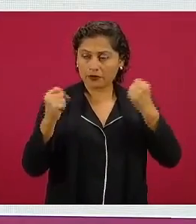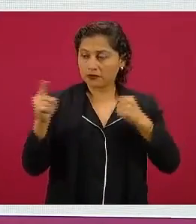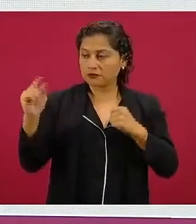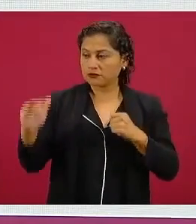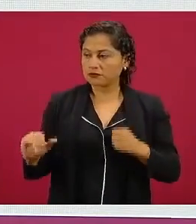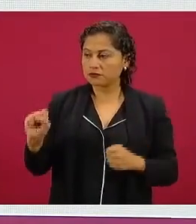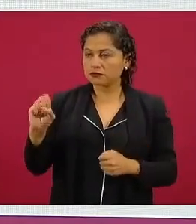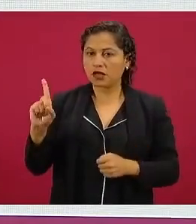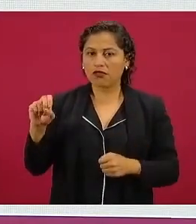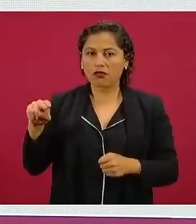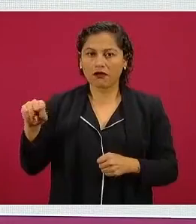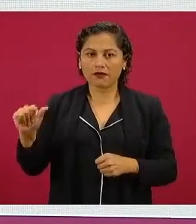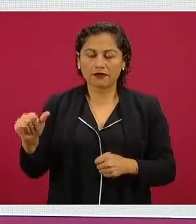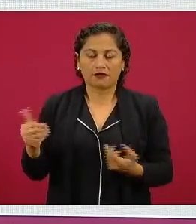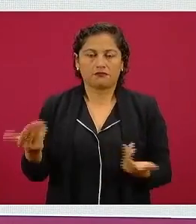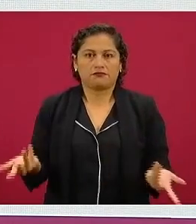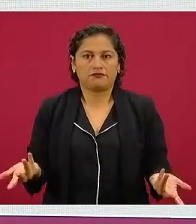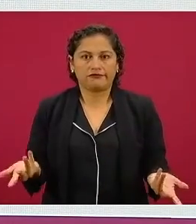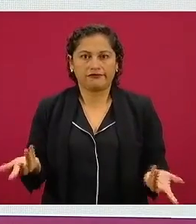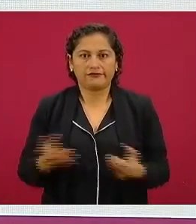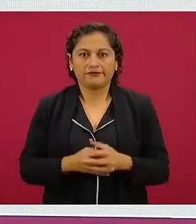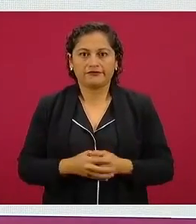pero no sólo eso